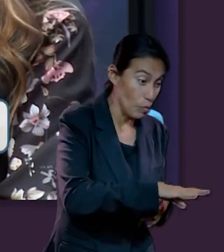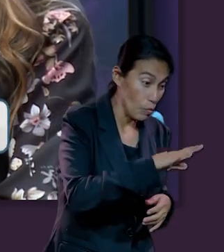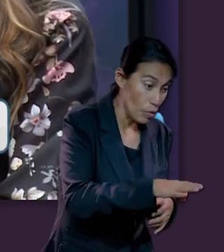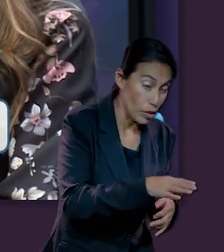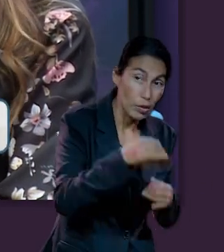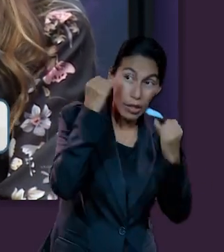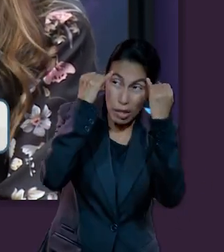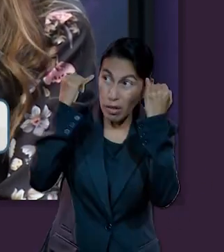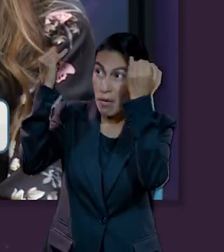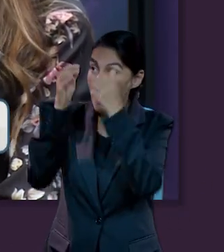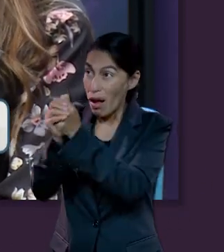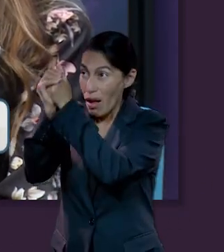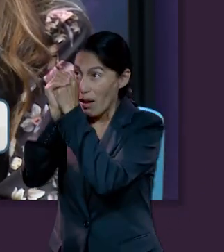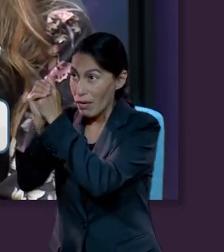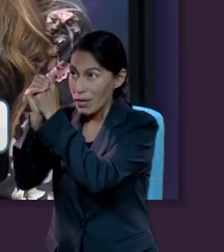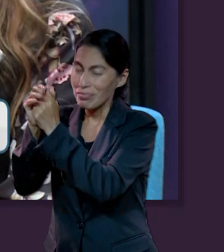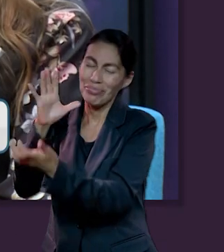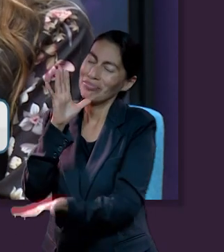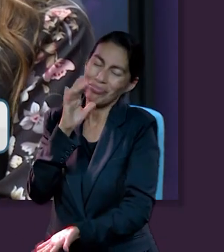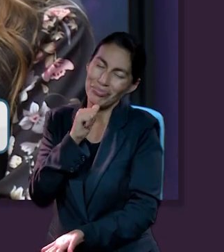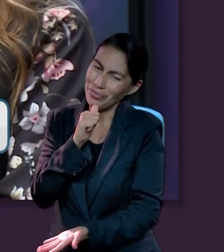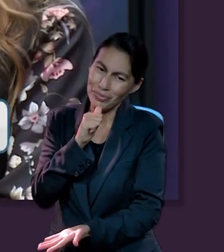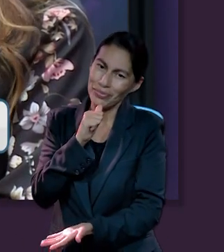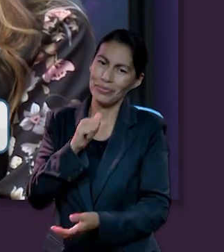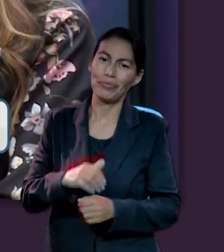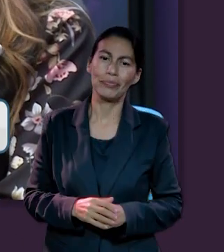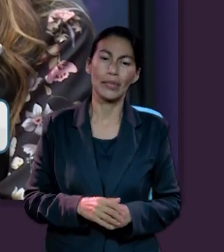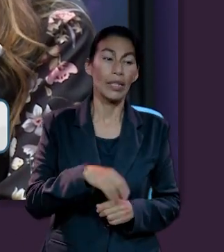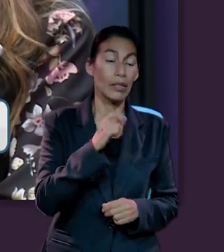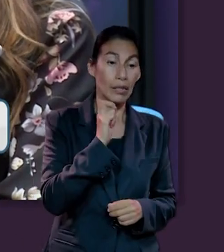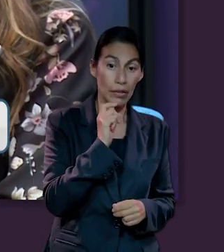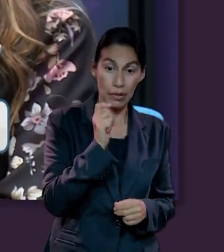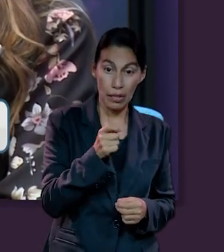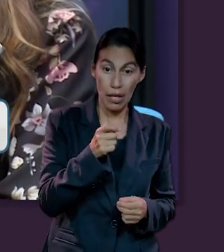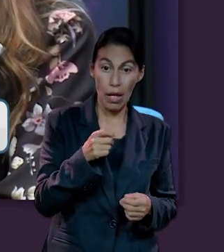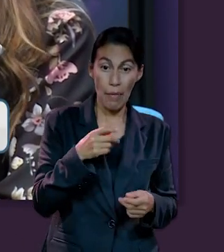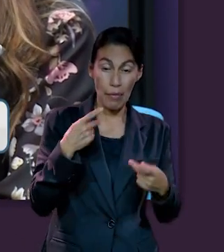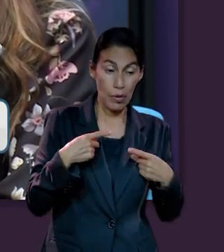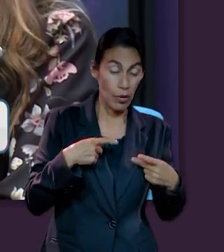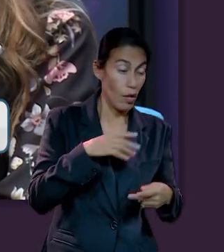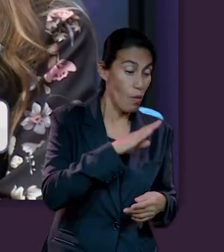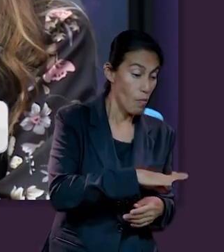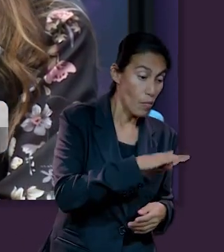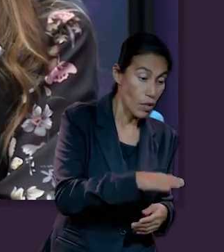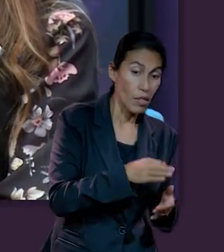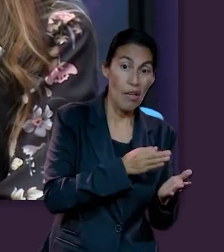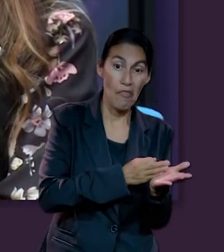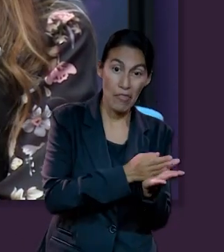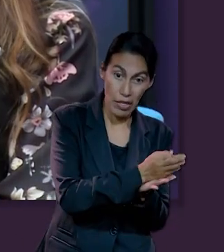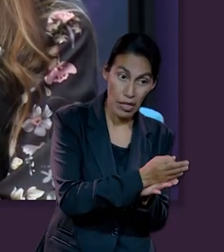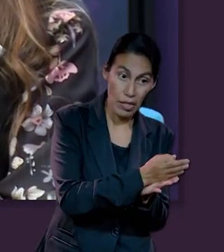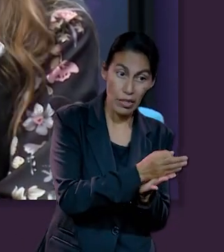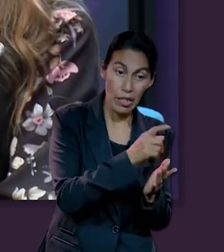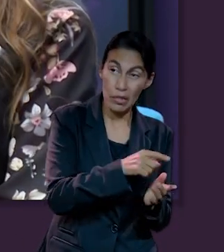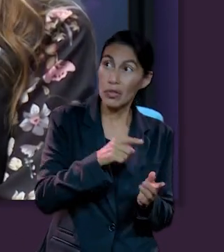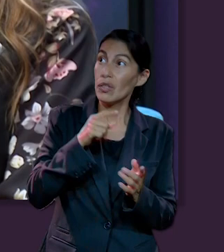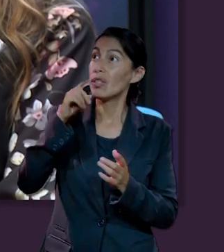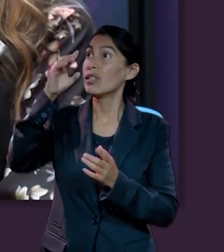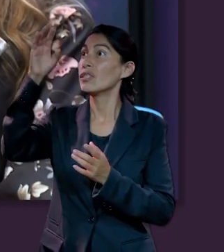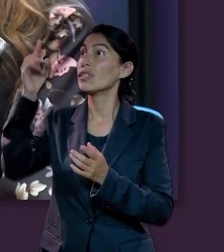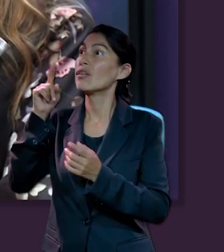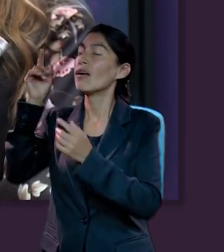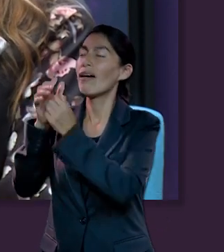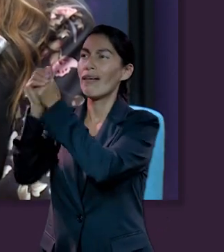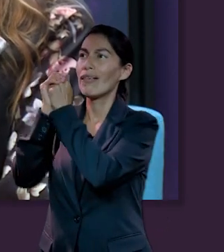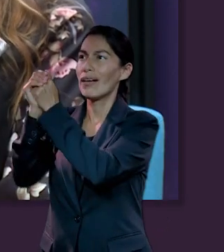a Jehová. Es lo que dice. Esto difícilmente sugiere que los muertos fieles y agradecidos estén